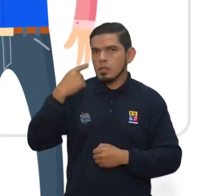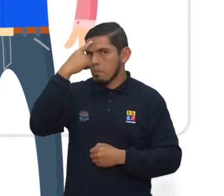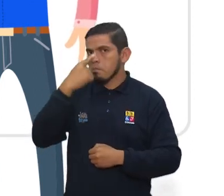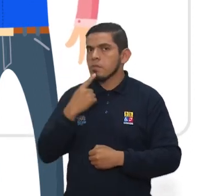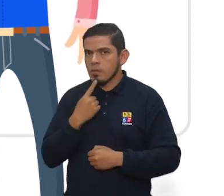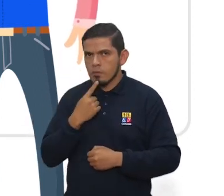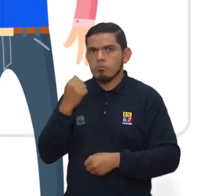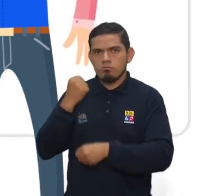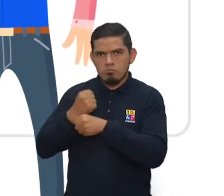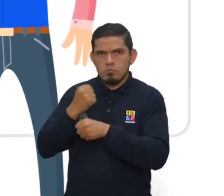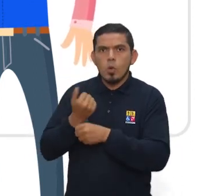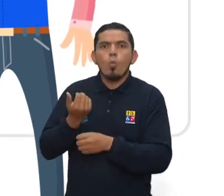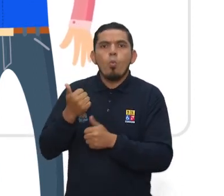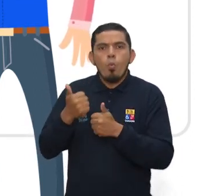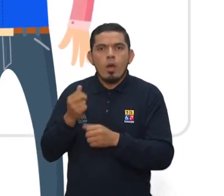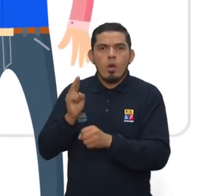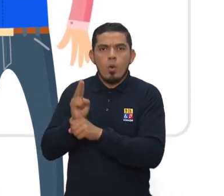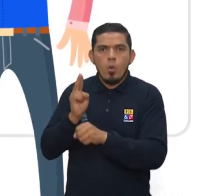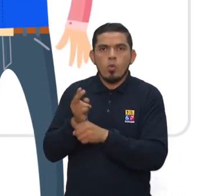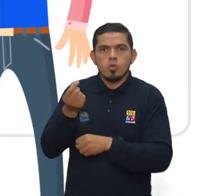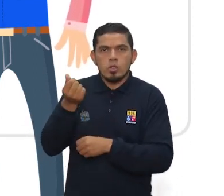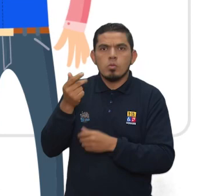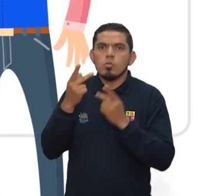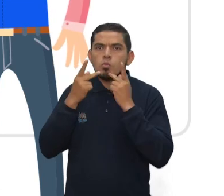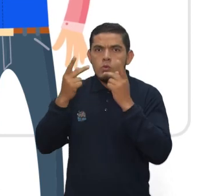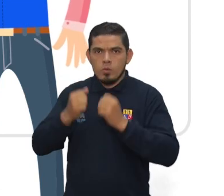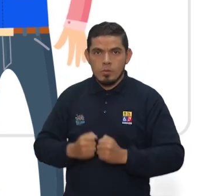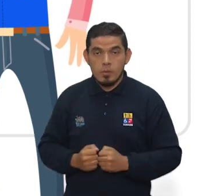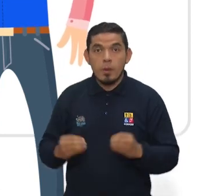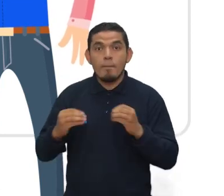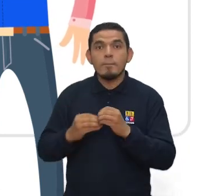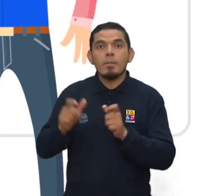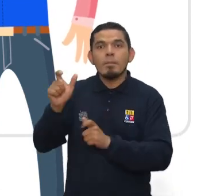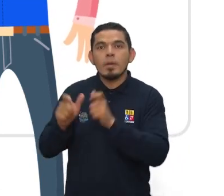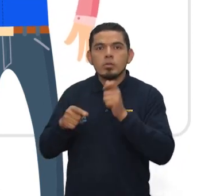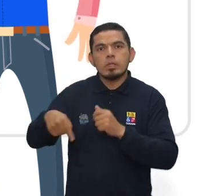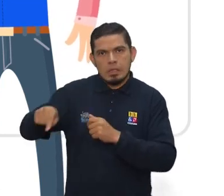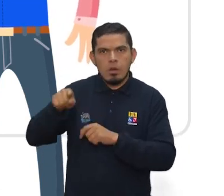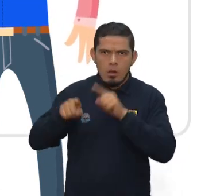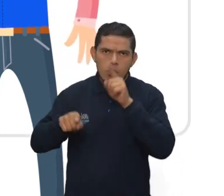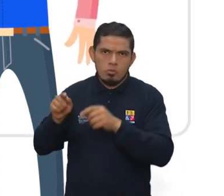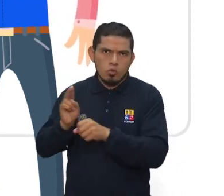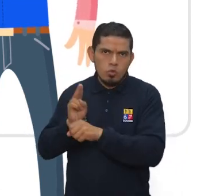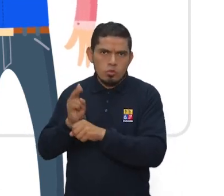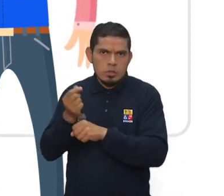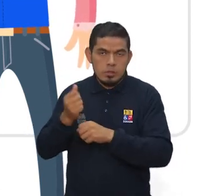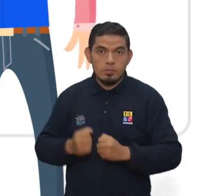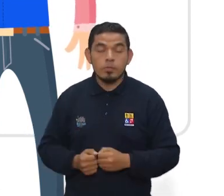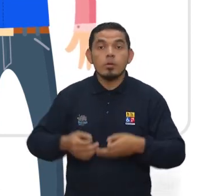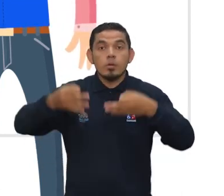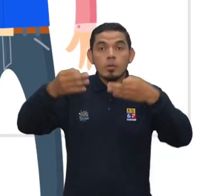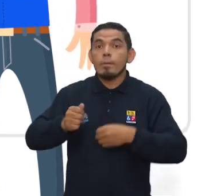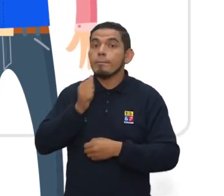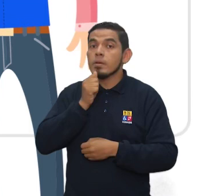acreditar probidad notoria reconocida por el manejo adecuado y transparente de fondos públicos para aquellas personas que los hayan manejado,